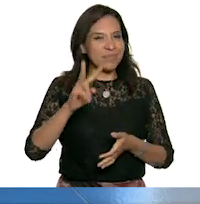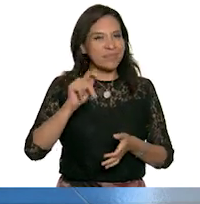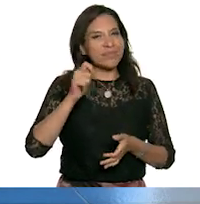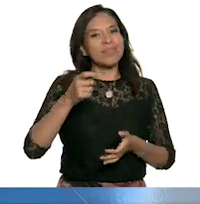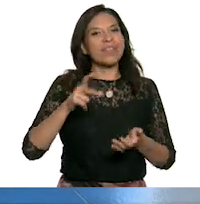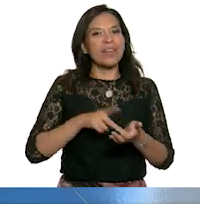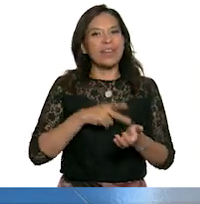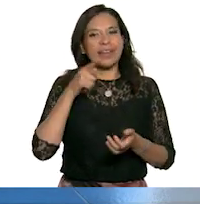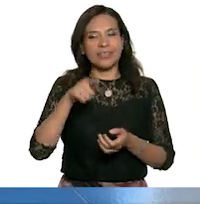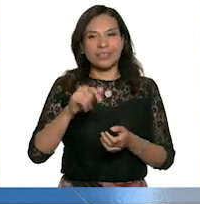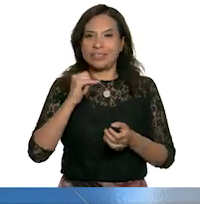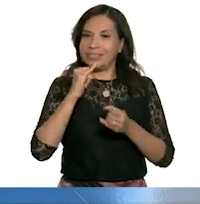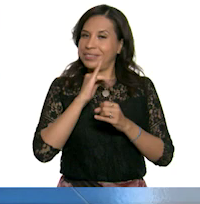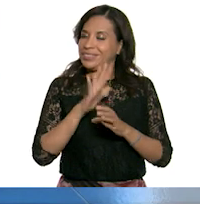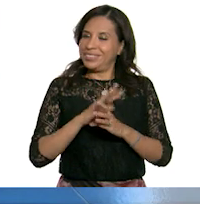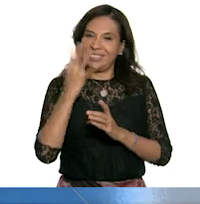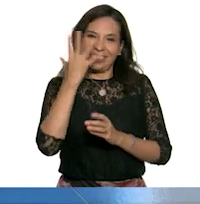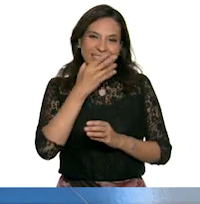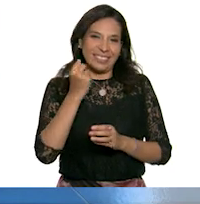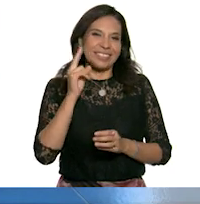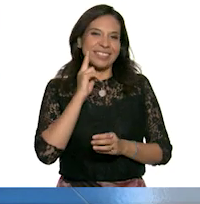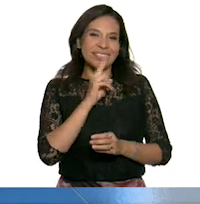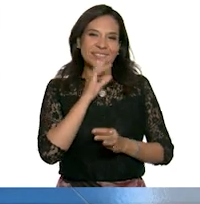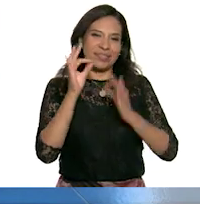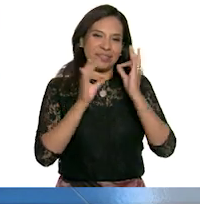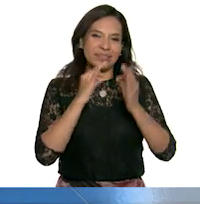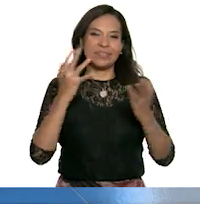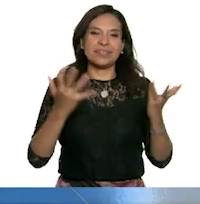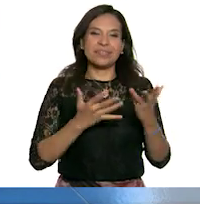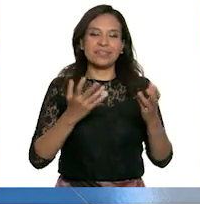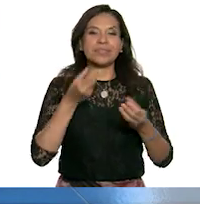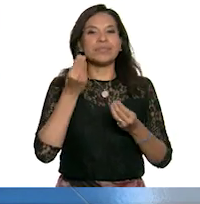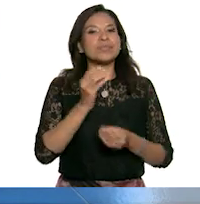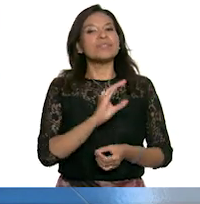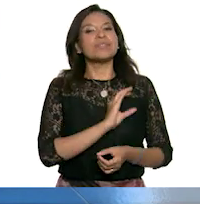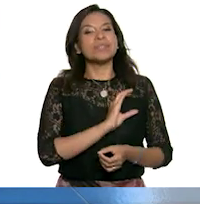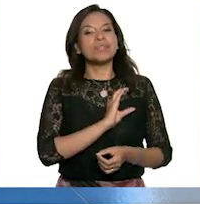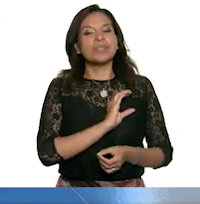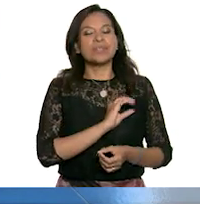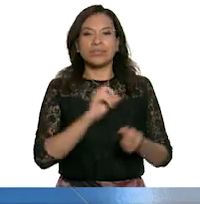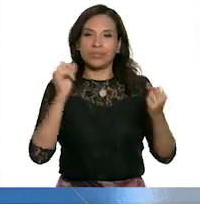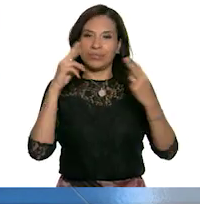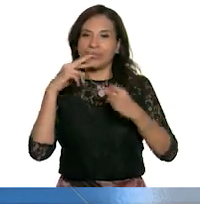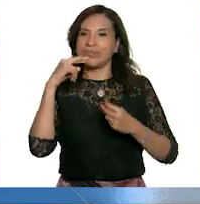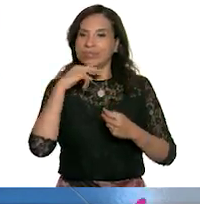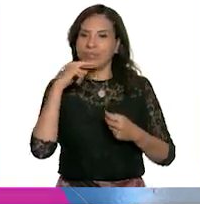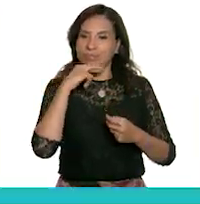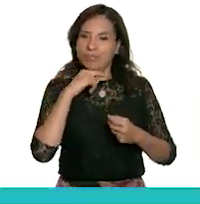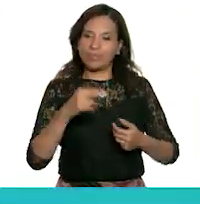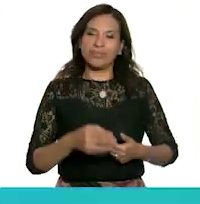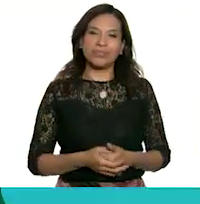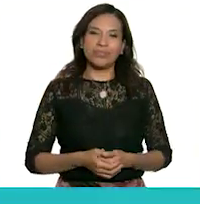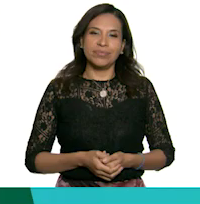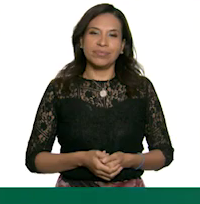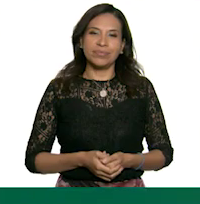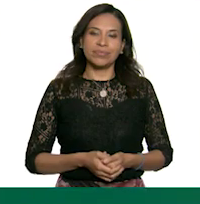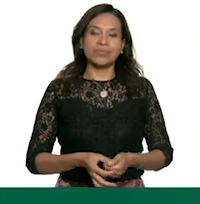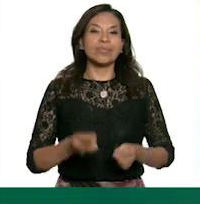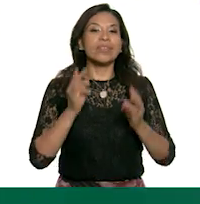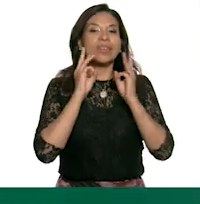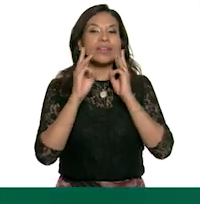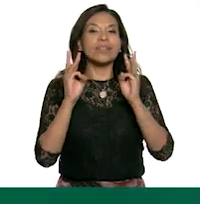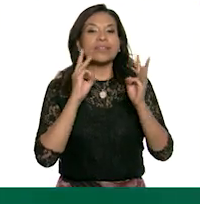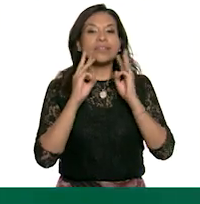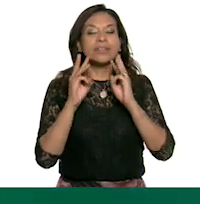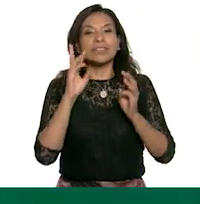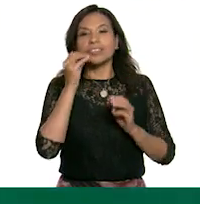una vez más este increíble noticiero que hacemos con mucho cariño. ¡Nos vemos muy pronto! ¡Guau!